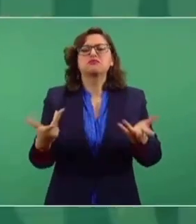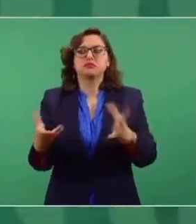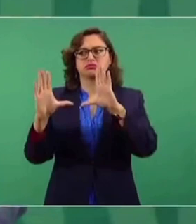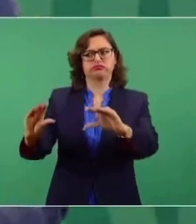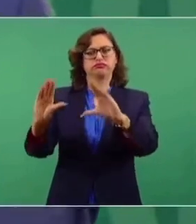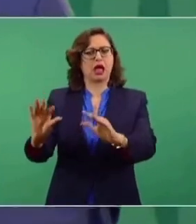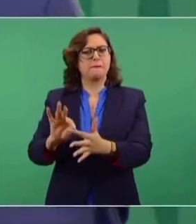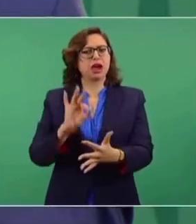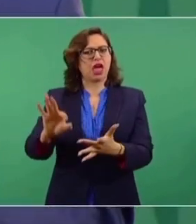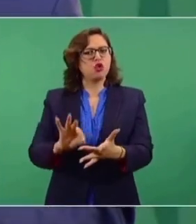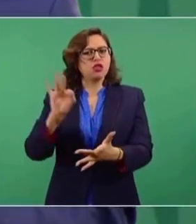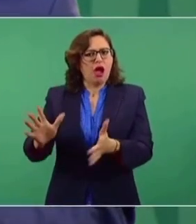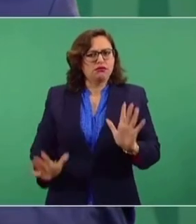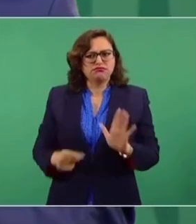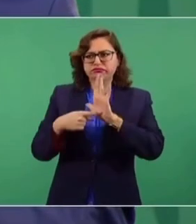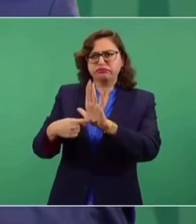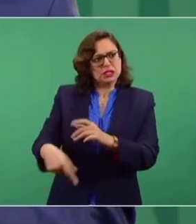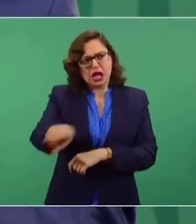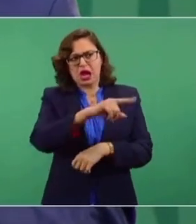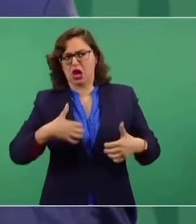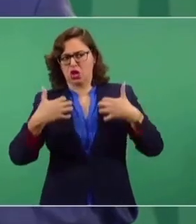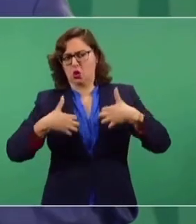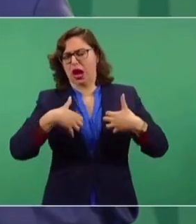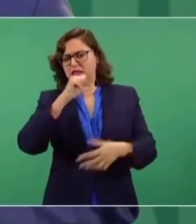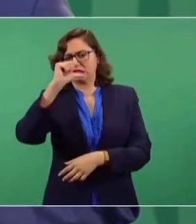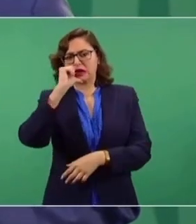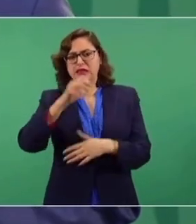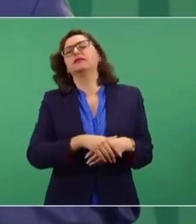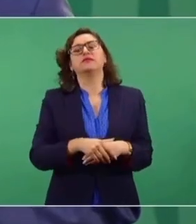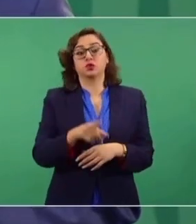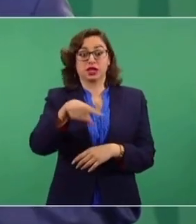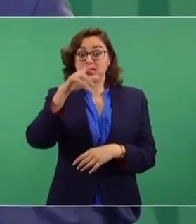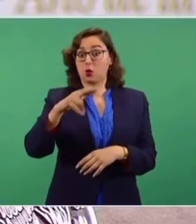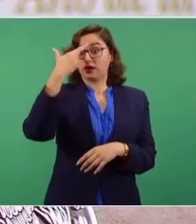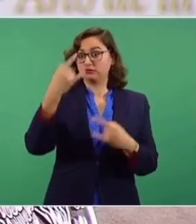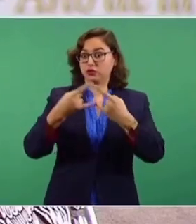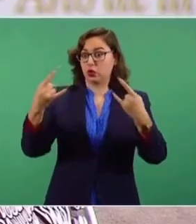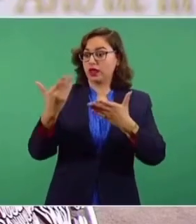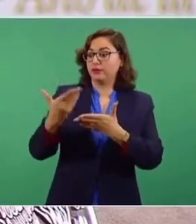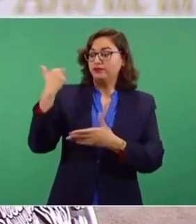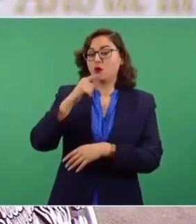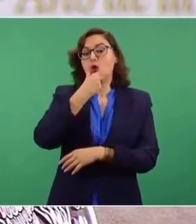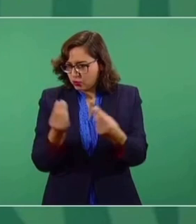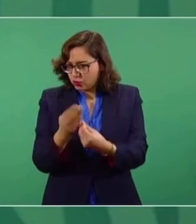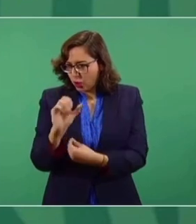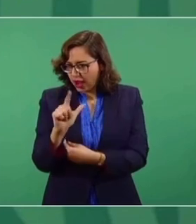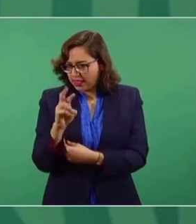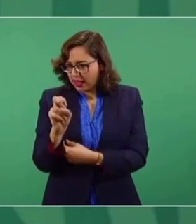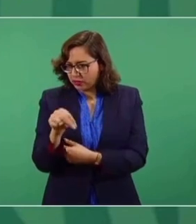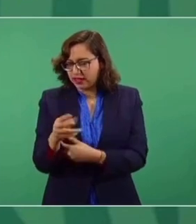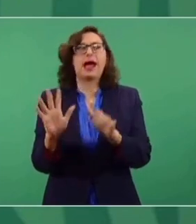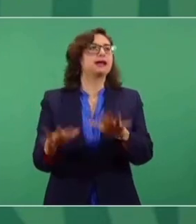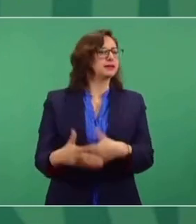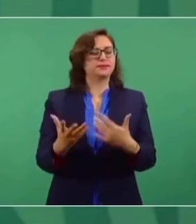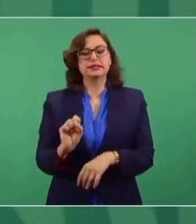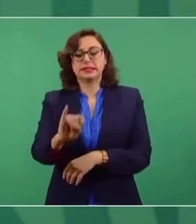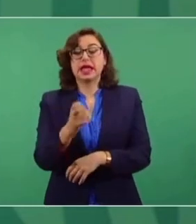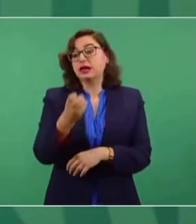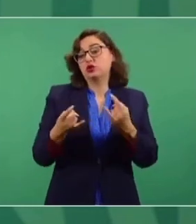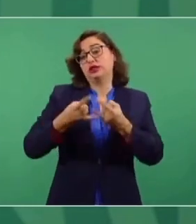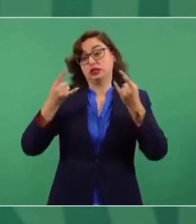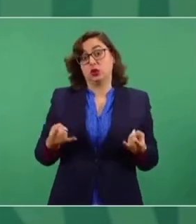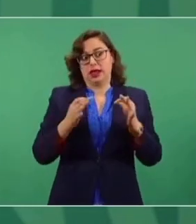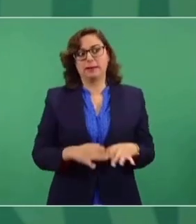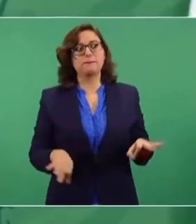se llevó a cabo cuando era secretario de Seguridad Pública, Genaro García Luna. Es muy importante por todos los